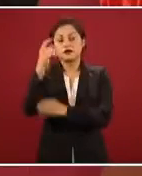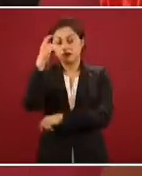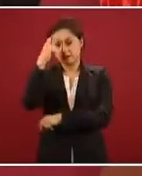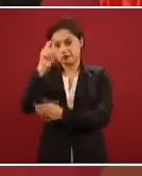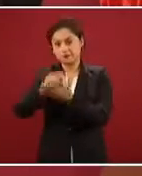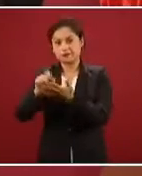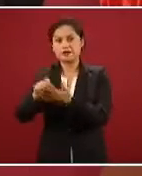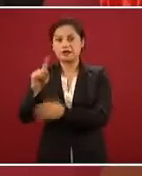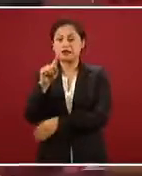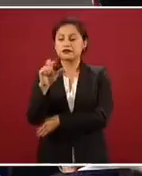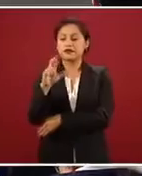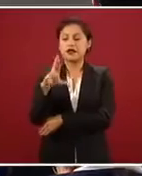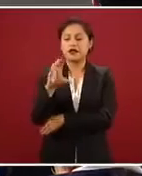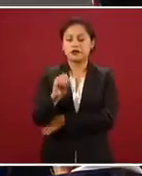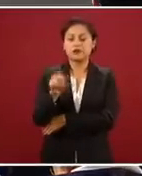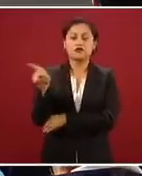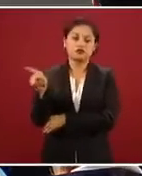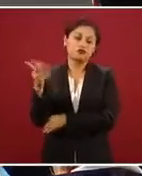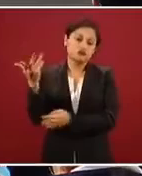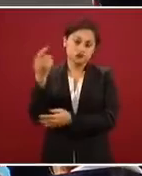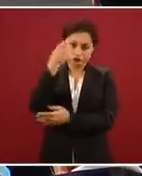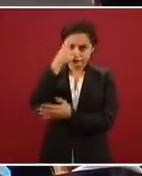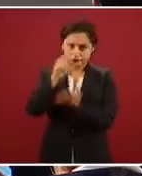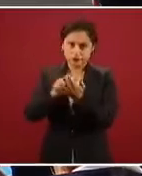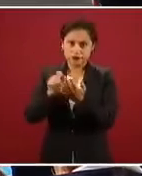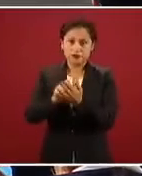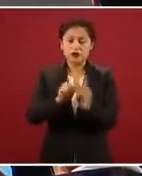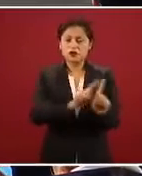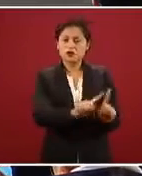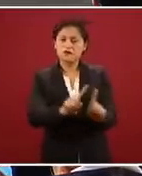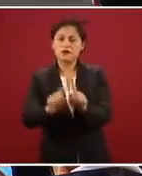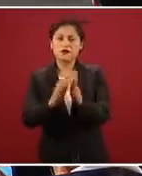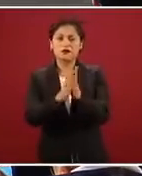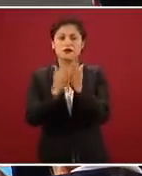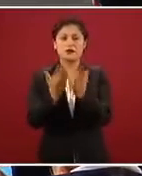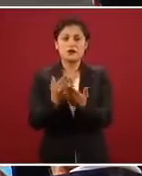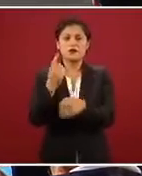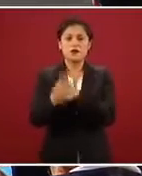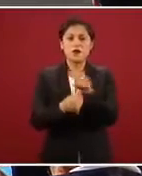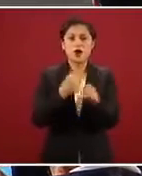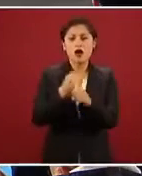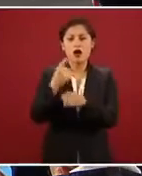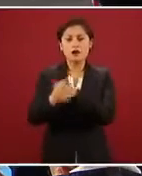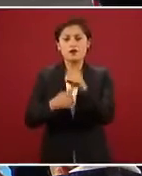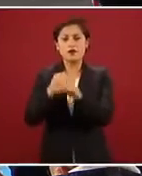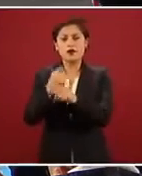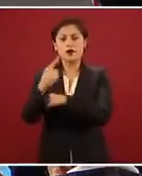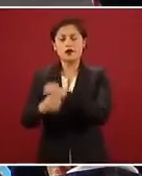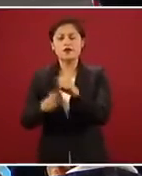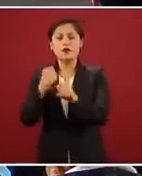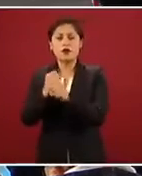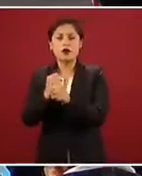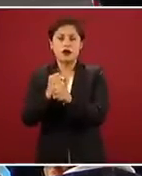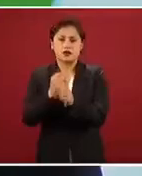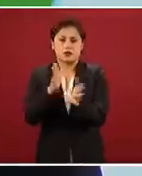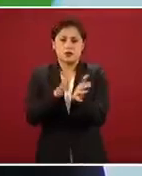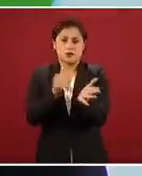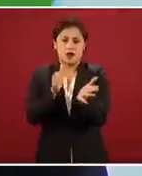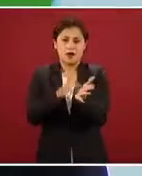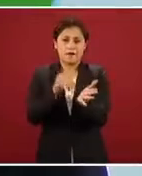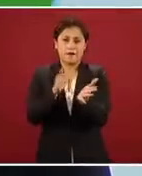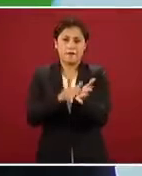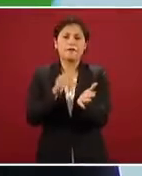nuevos libros de texto gratuitos incrementarán año con año el volumen de papel reciclado en su producción.